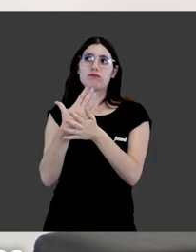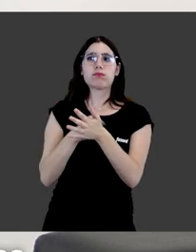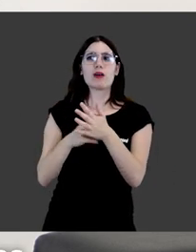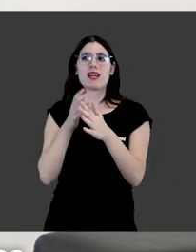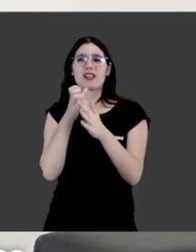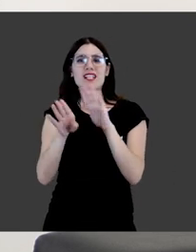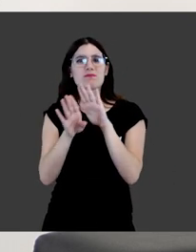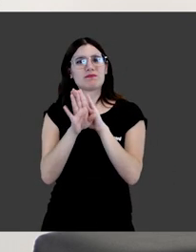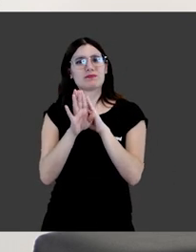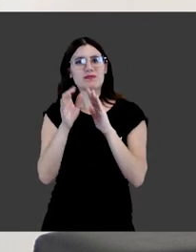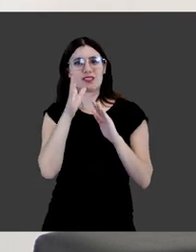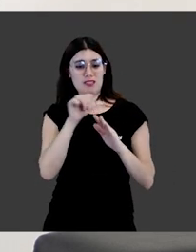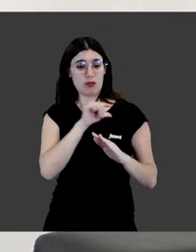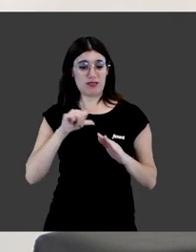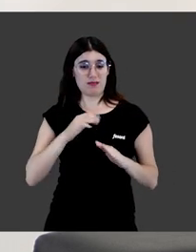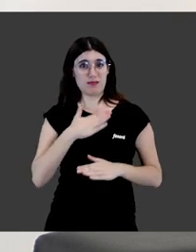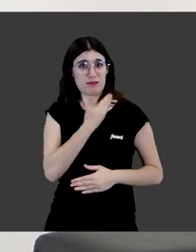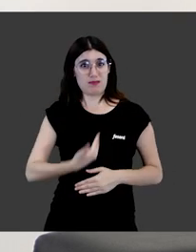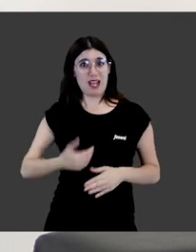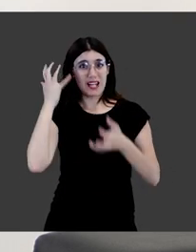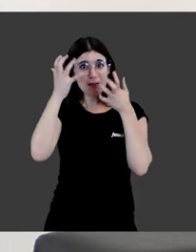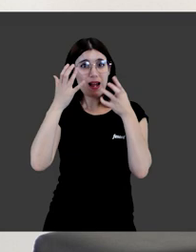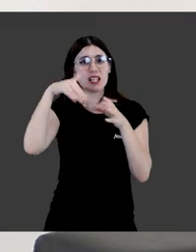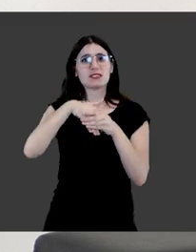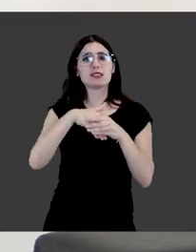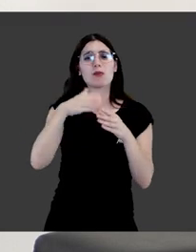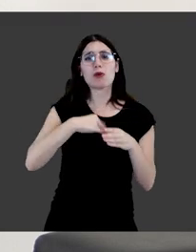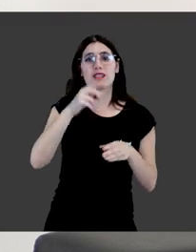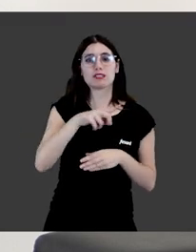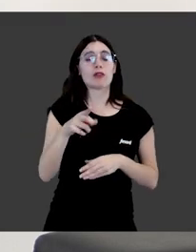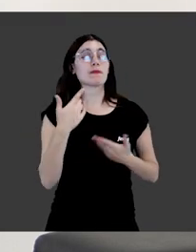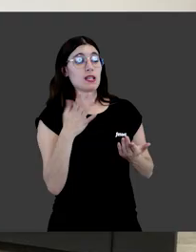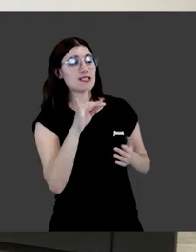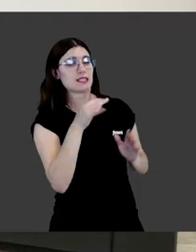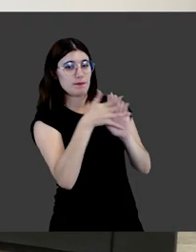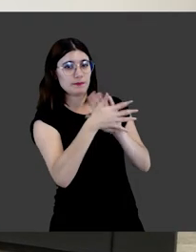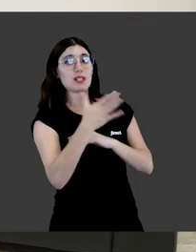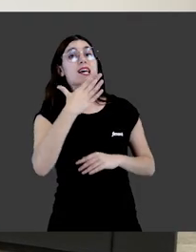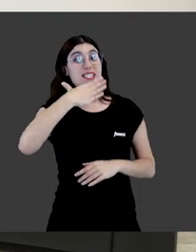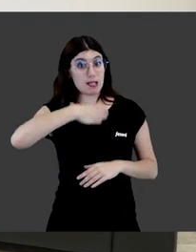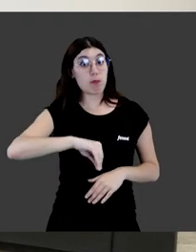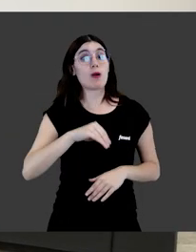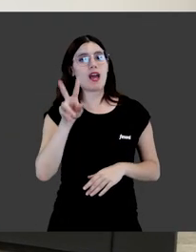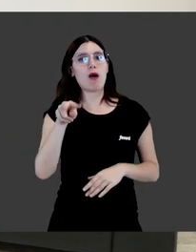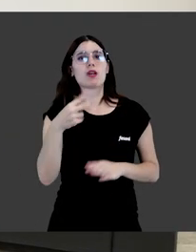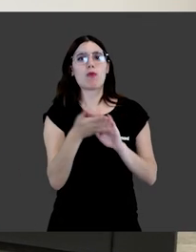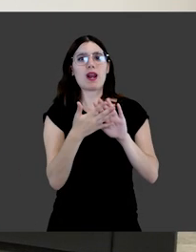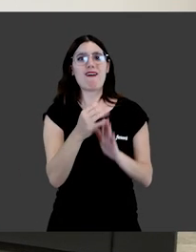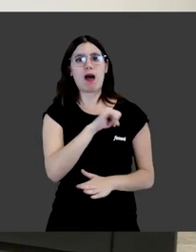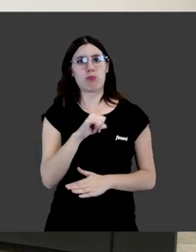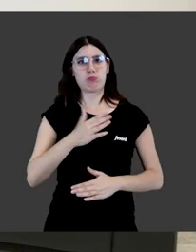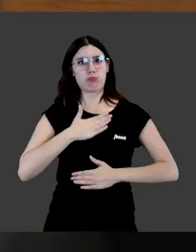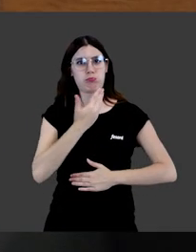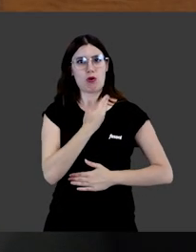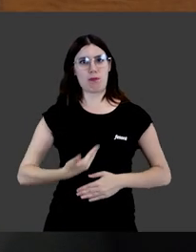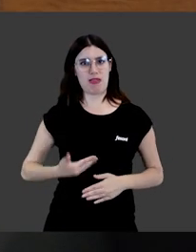propiedad de los animales, ¿qué contenido tendría esta propiedad? Sí, exactamente, sí que se puede todavía seguir hablando